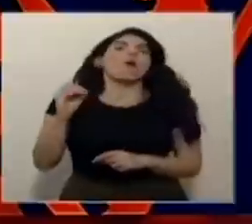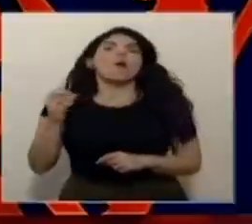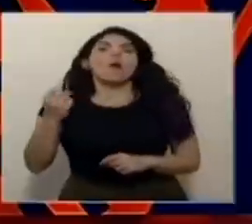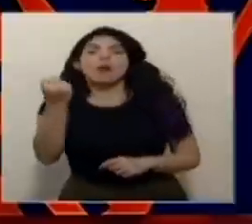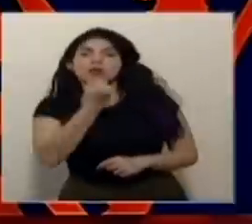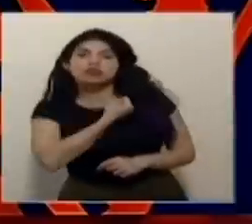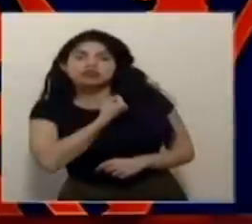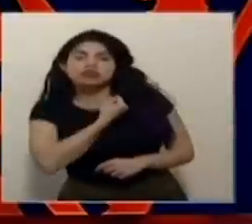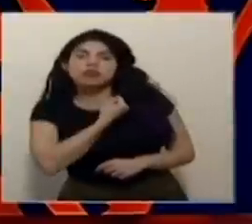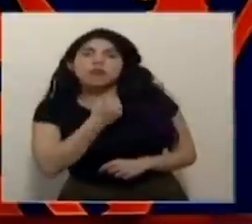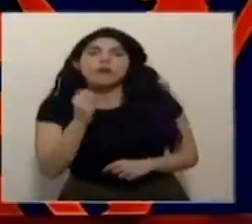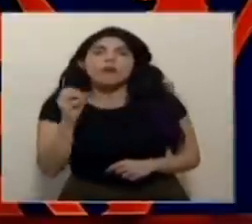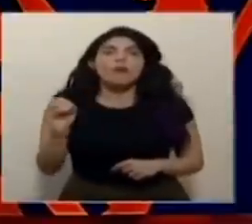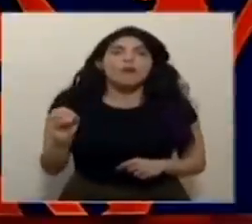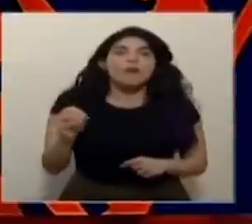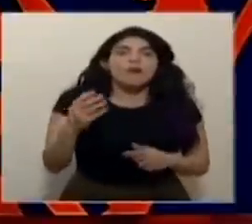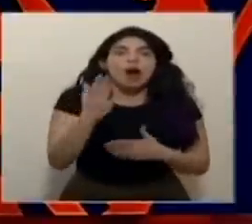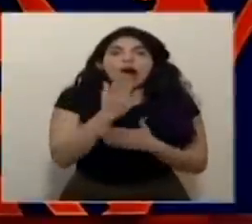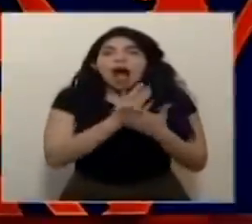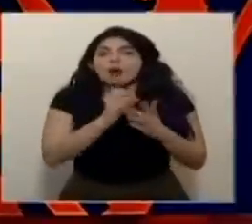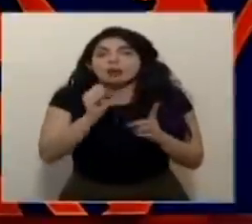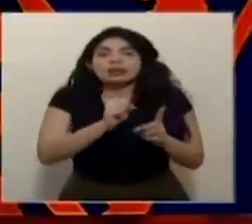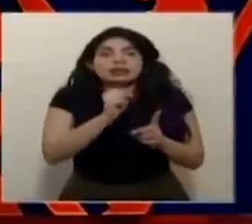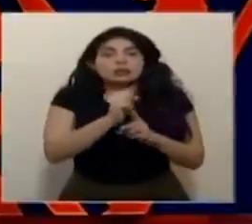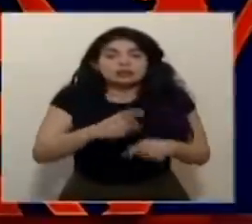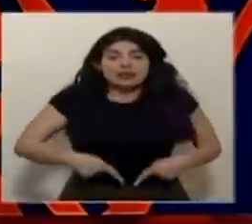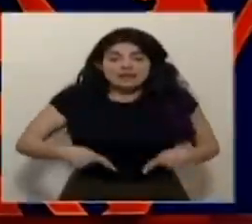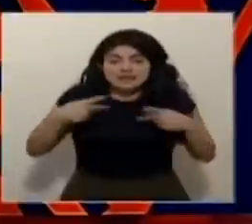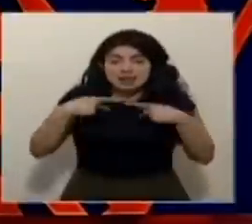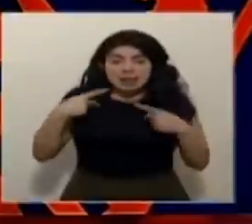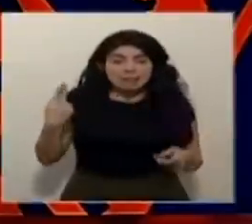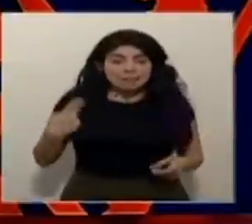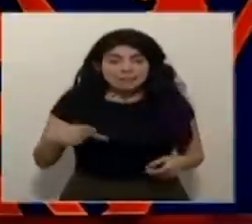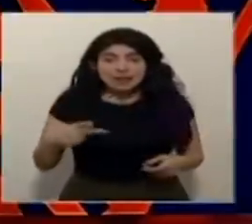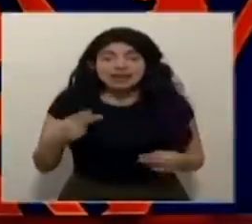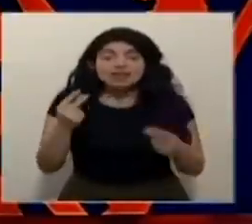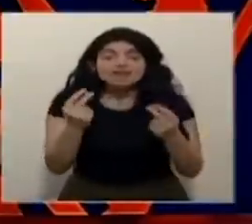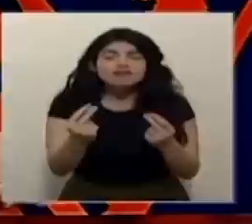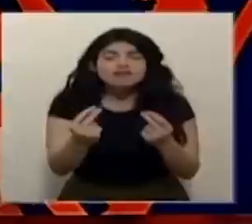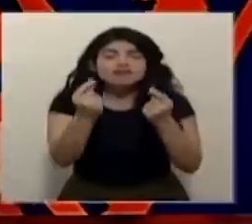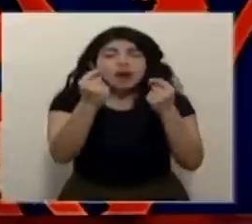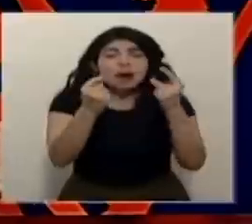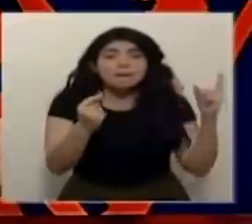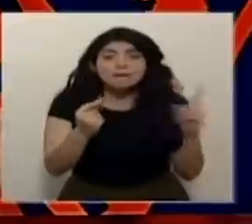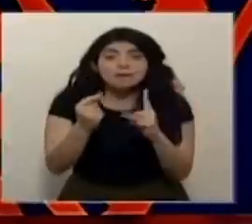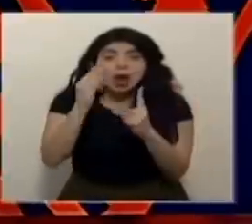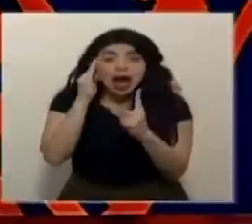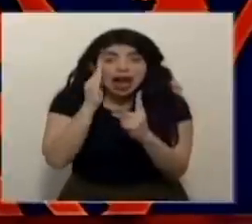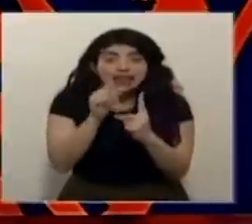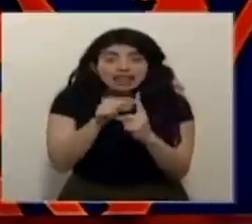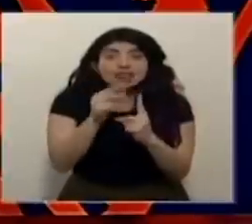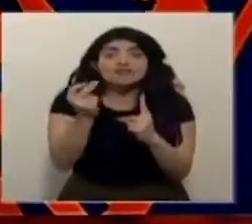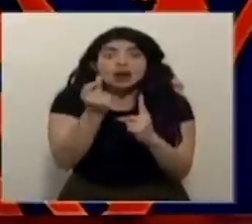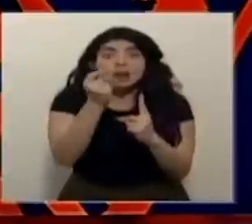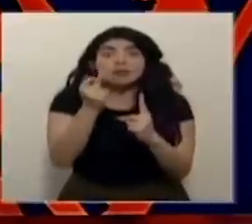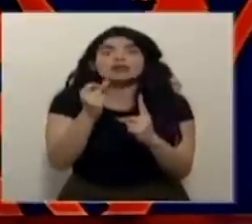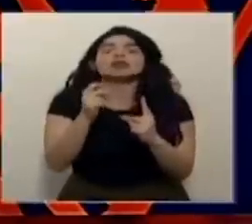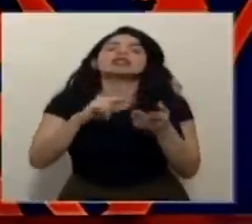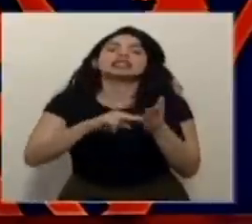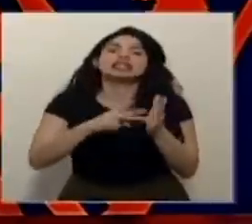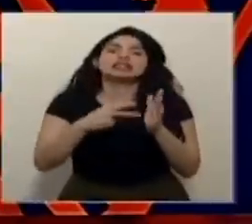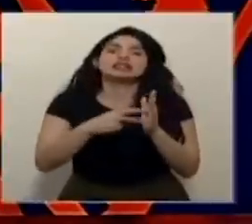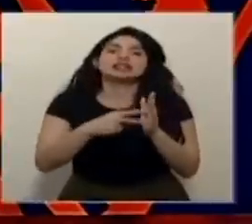lo apuñalan, o tiene alguna condición que compromete su vida, mientras más rápido reciba la atención, más rápido son las,